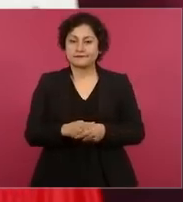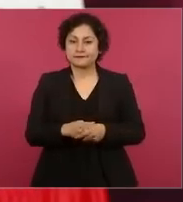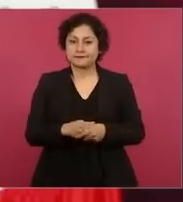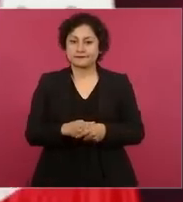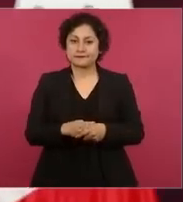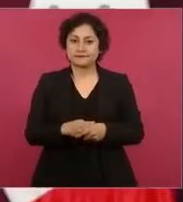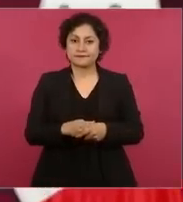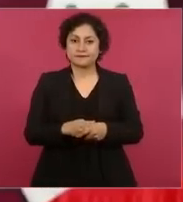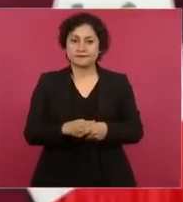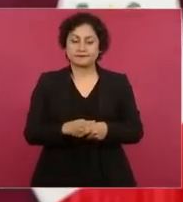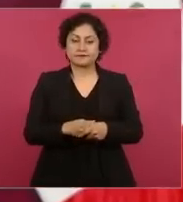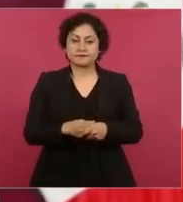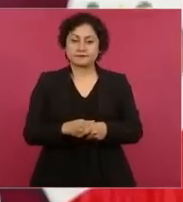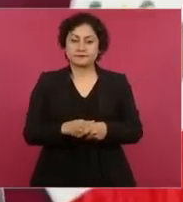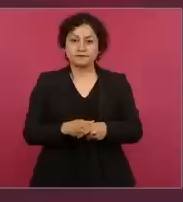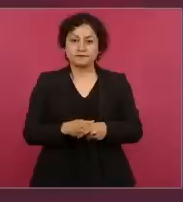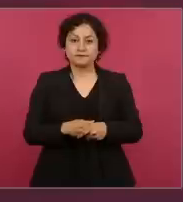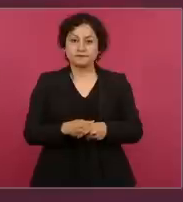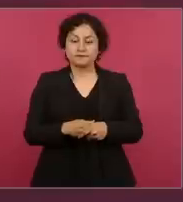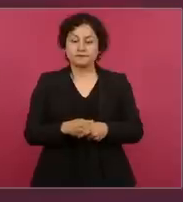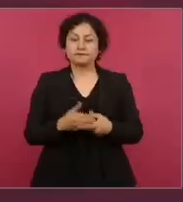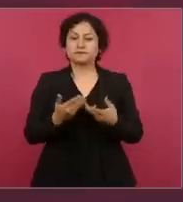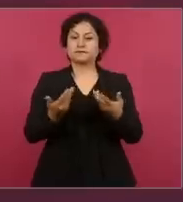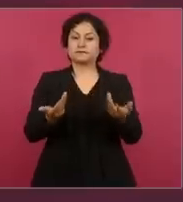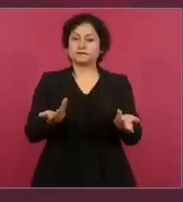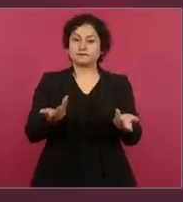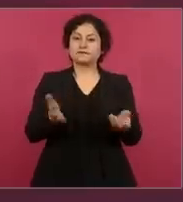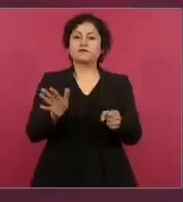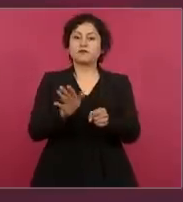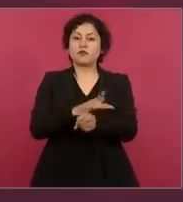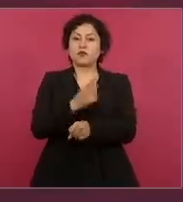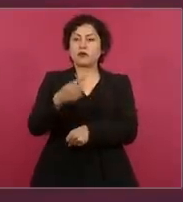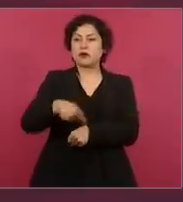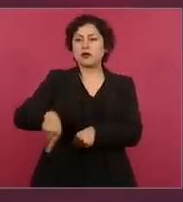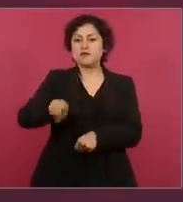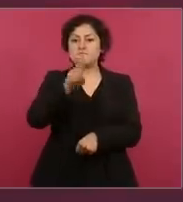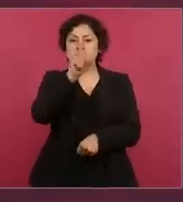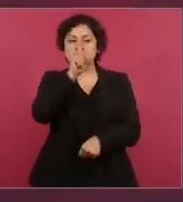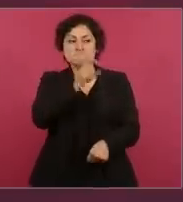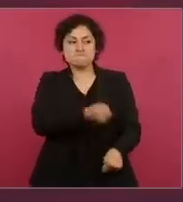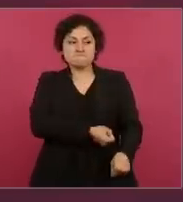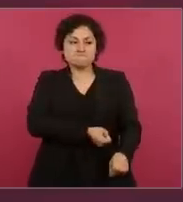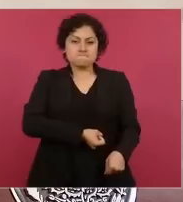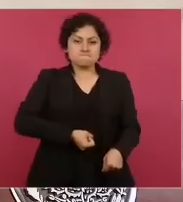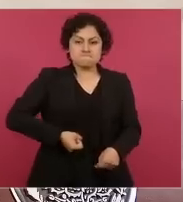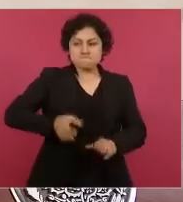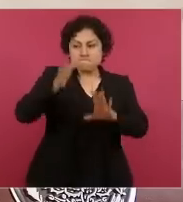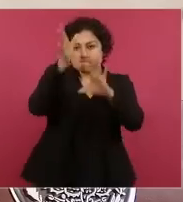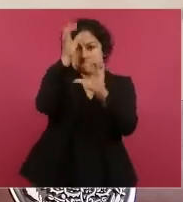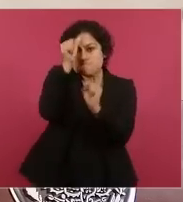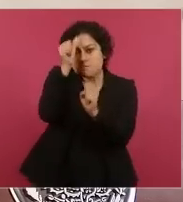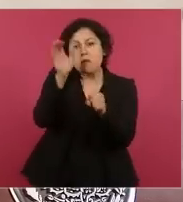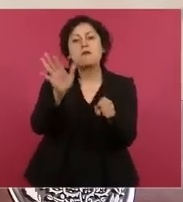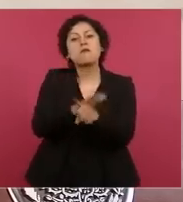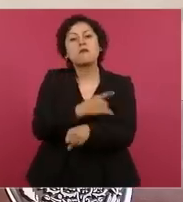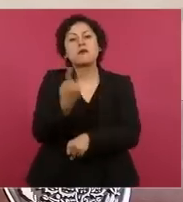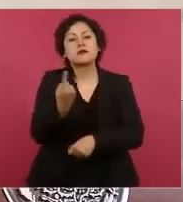¿Por qué el llamado pacto del silencio? ¿Por qué